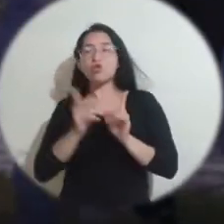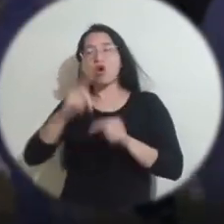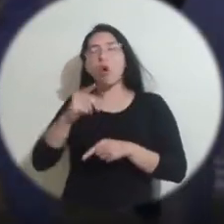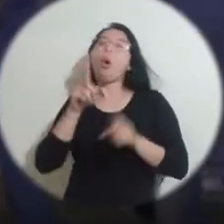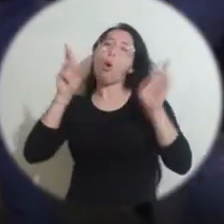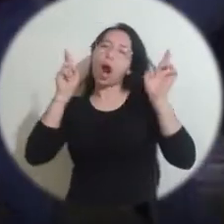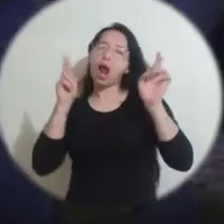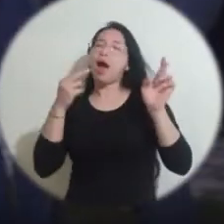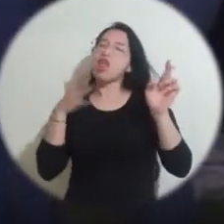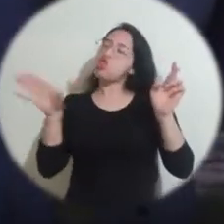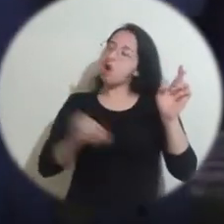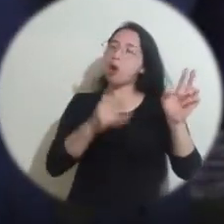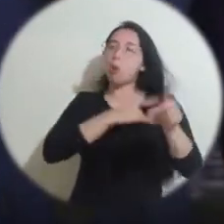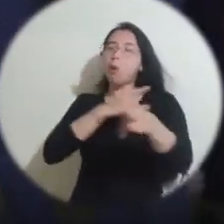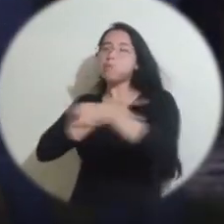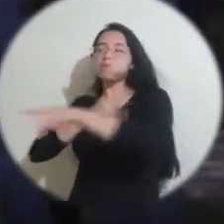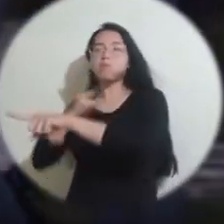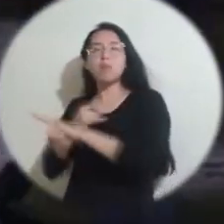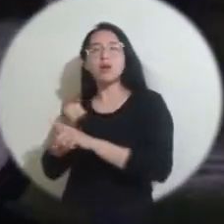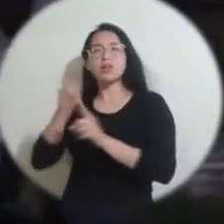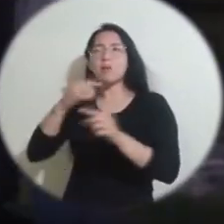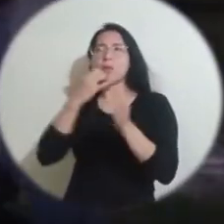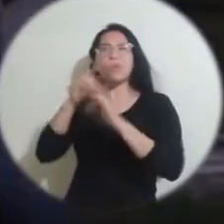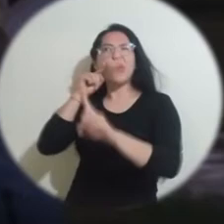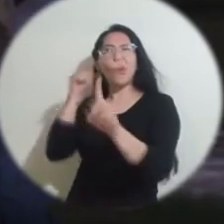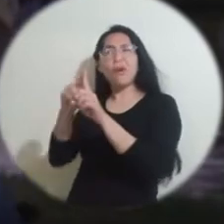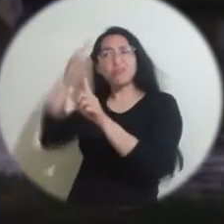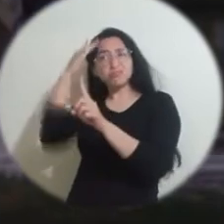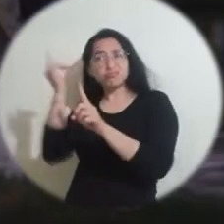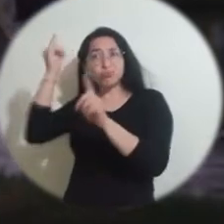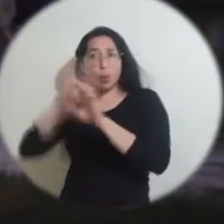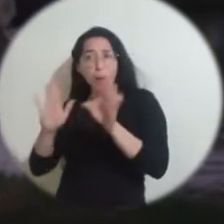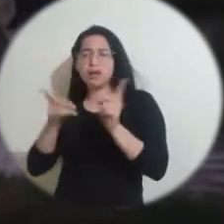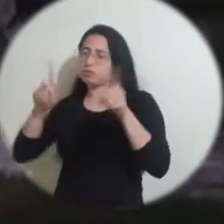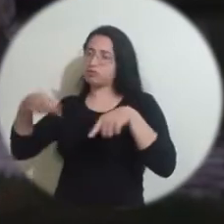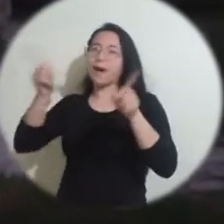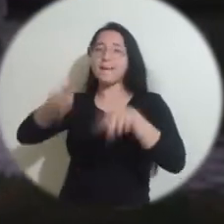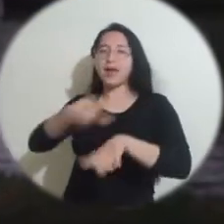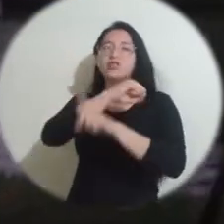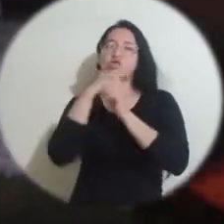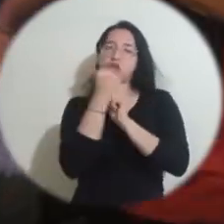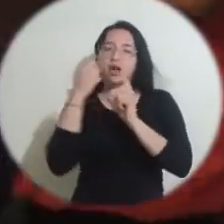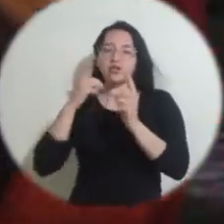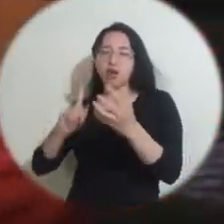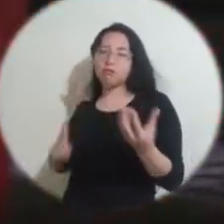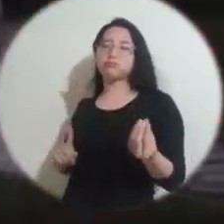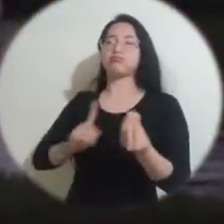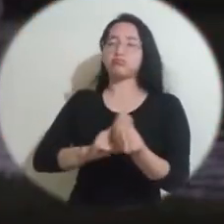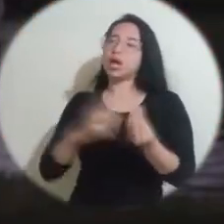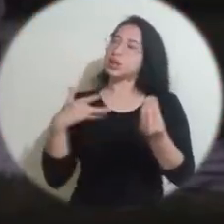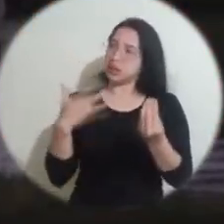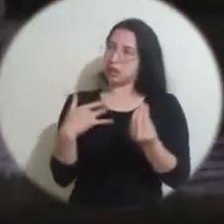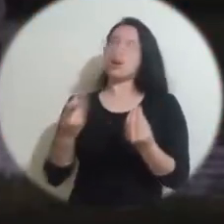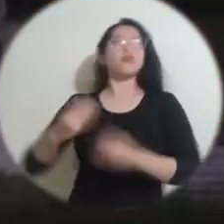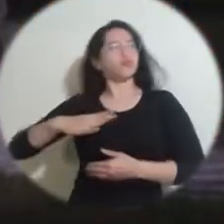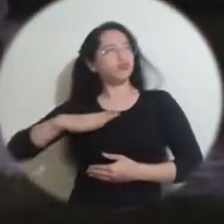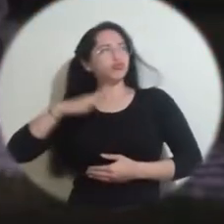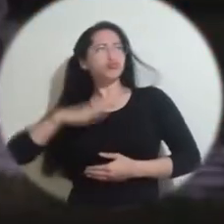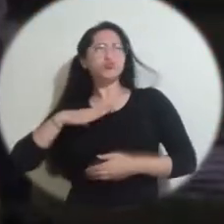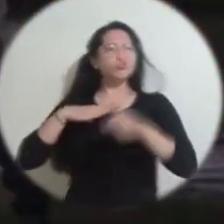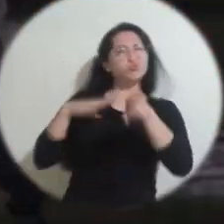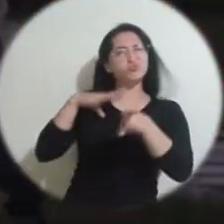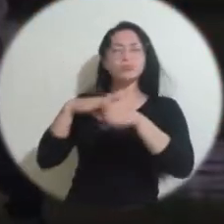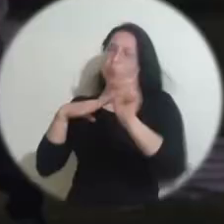no solo por la manera educativa, sino la parte social en la que nosotros nos sintamos